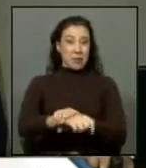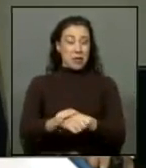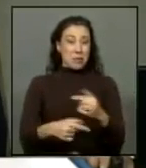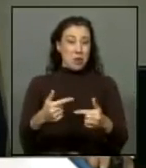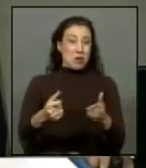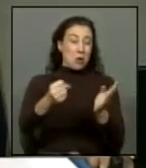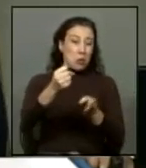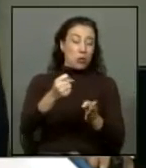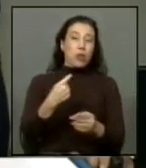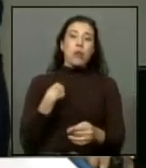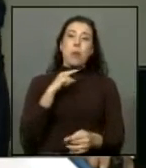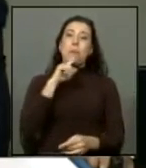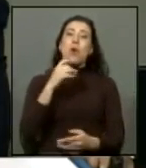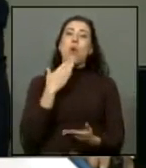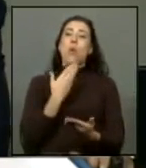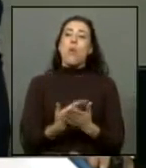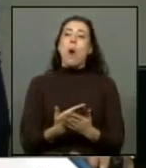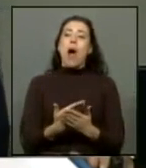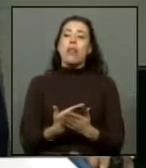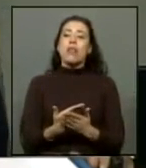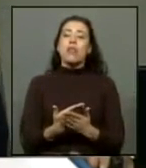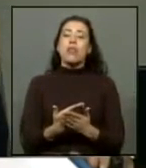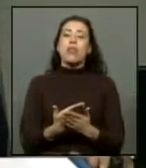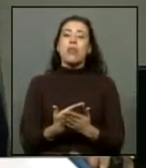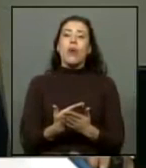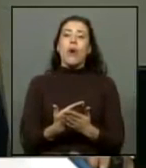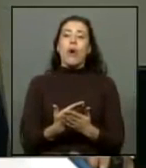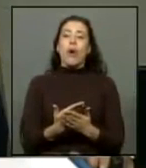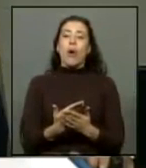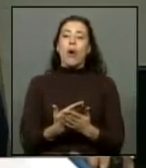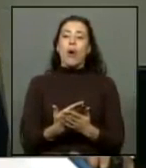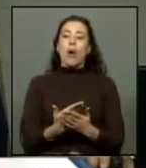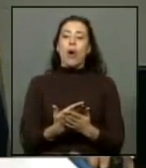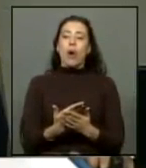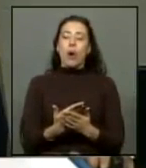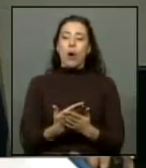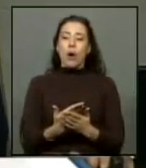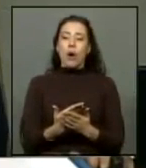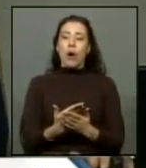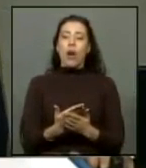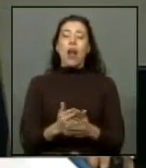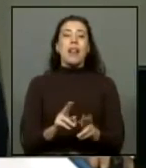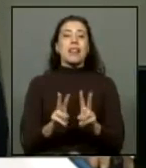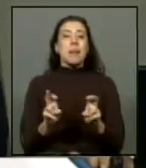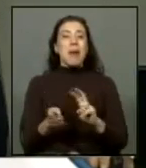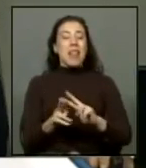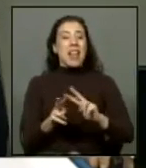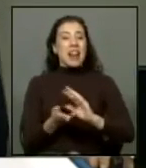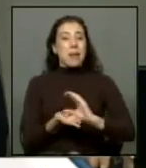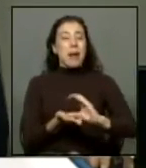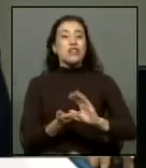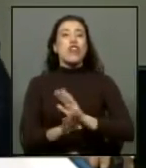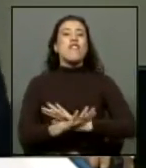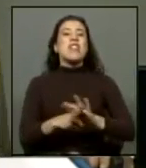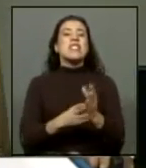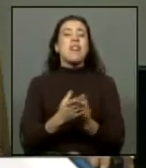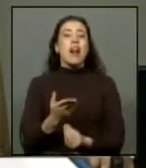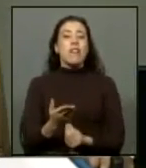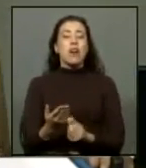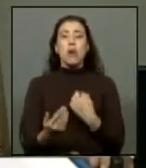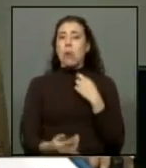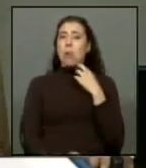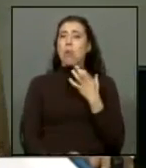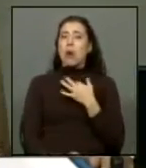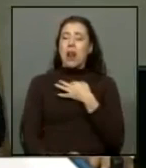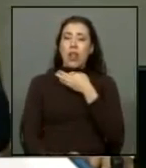es cuando es el punto final de las reparaciones que se están entregando y por qué lo